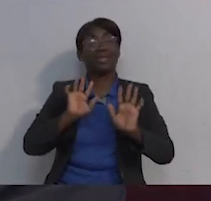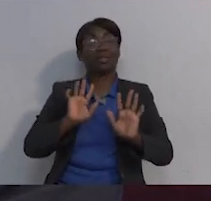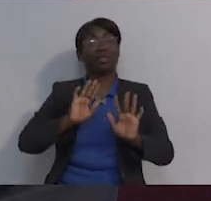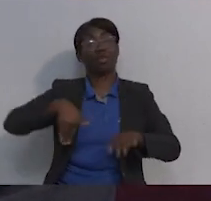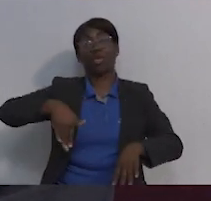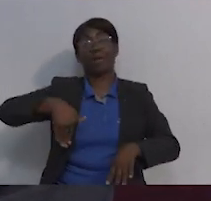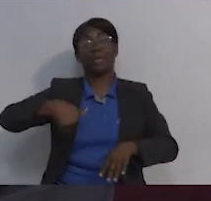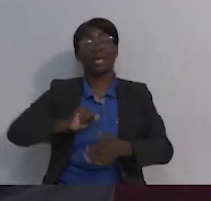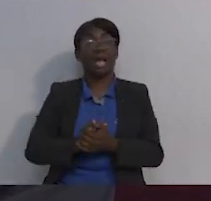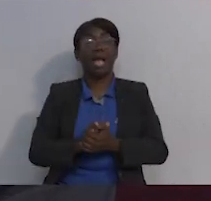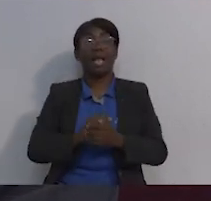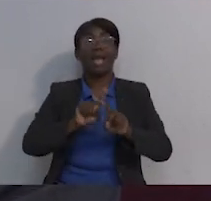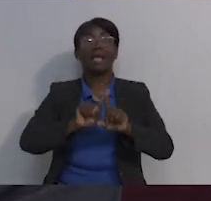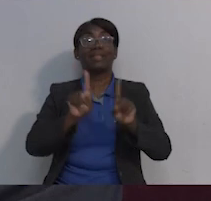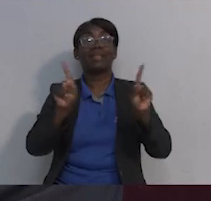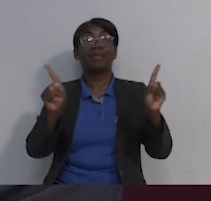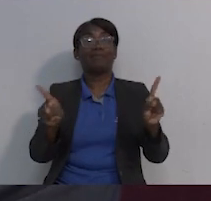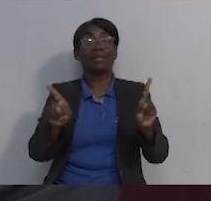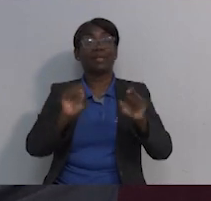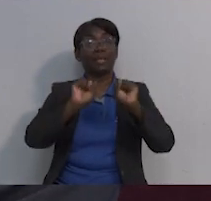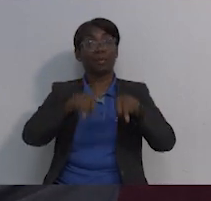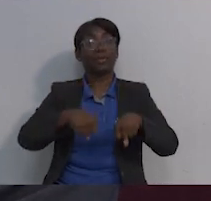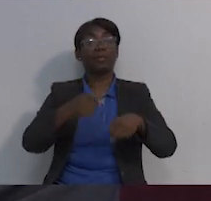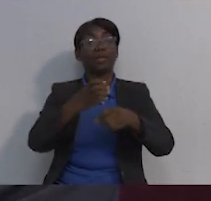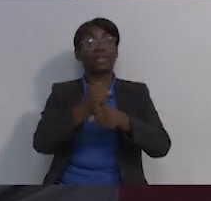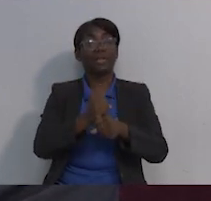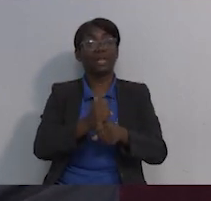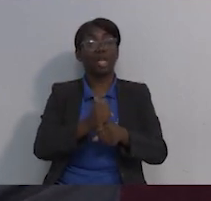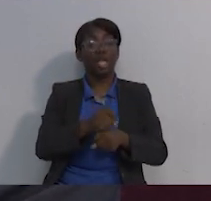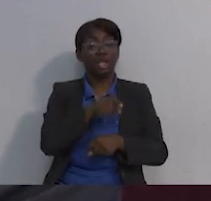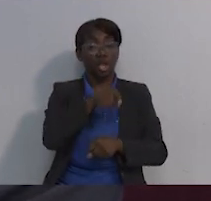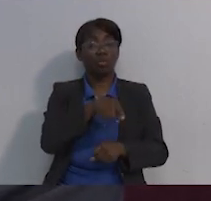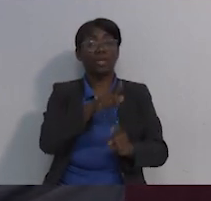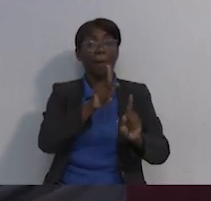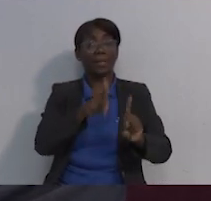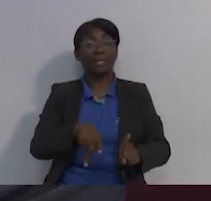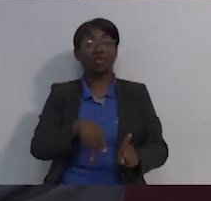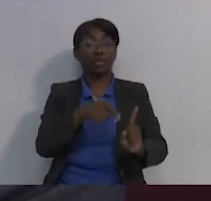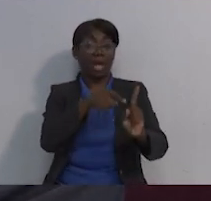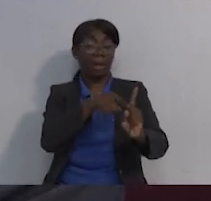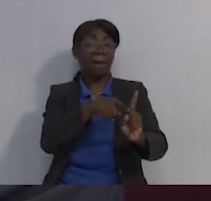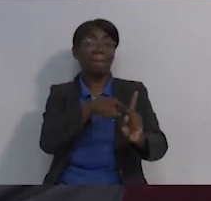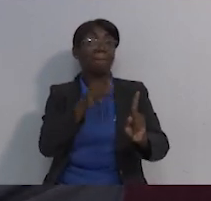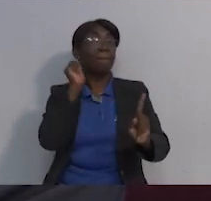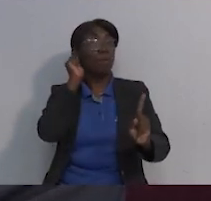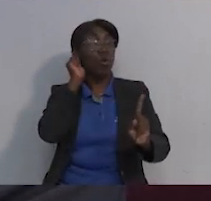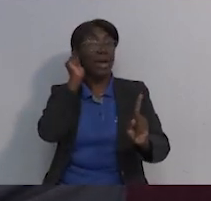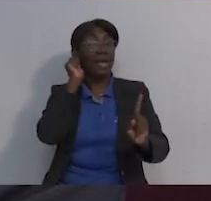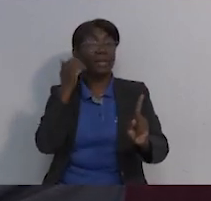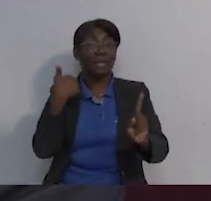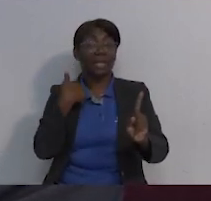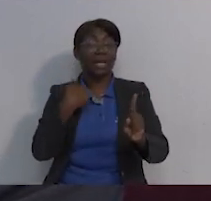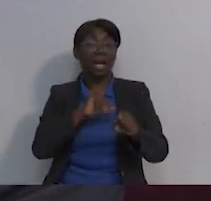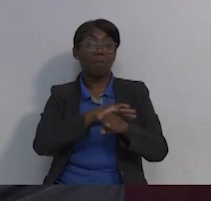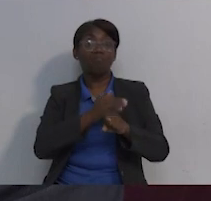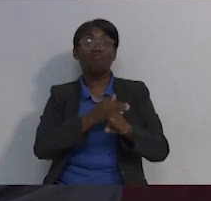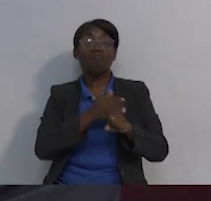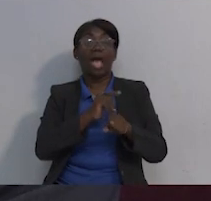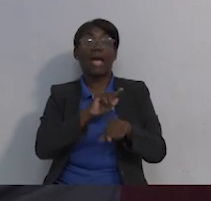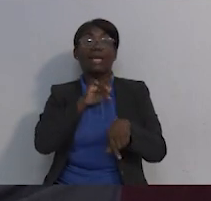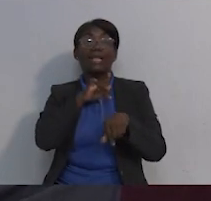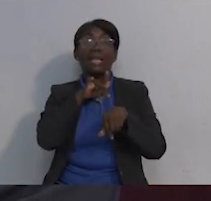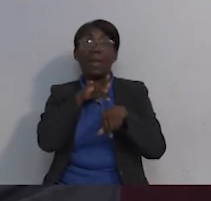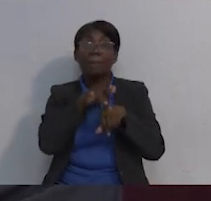llamar prevenibles todavía. La gran diferencia que podemos hacer en el pronóstico de una persona o una mujer con este